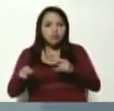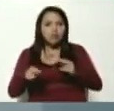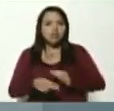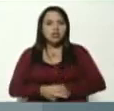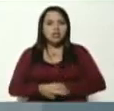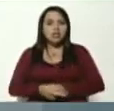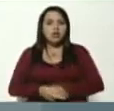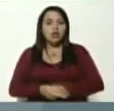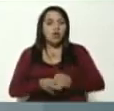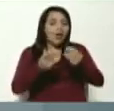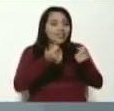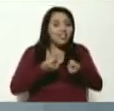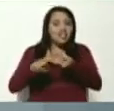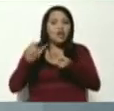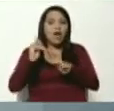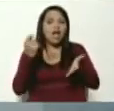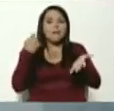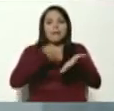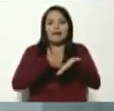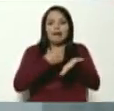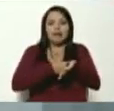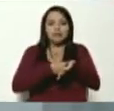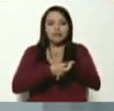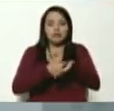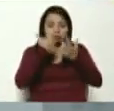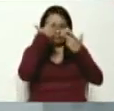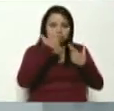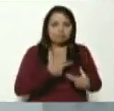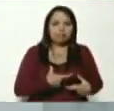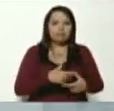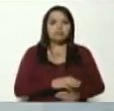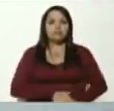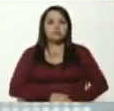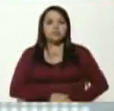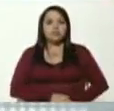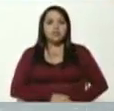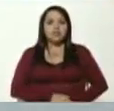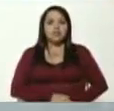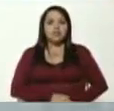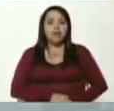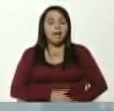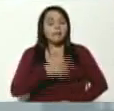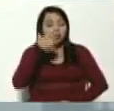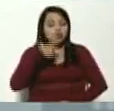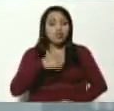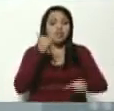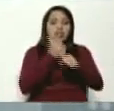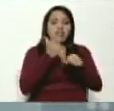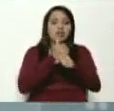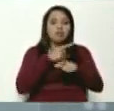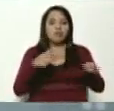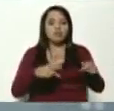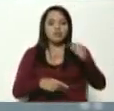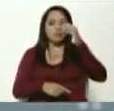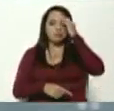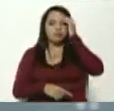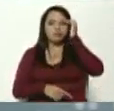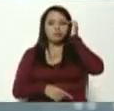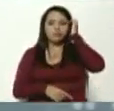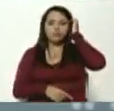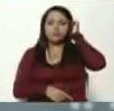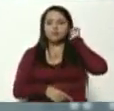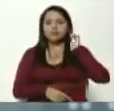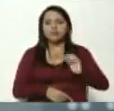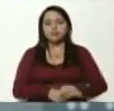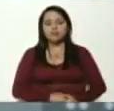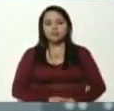salario que está vengando ese alto funcionario público. En vista de los ataques que ha sufrido